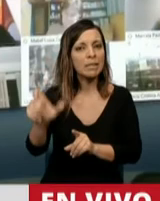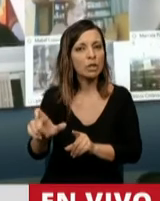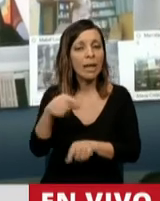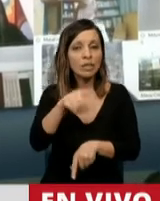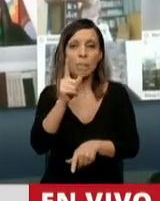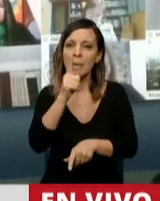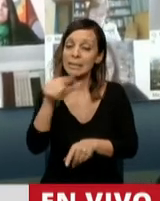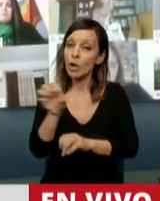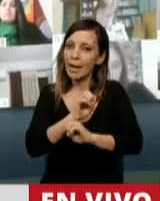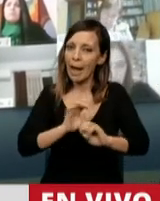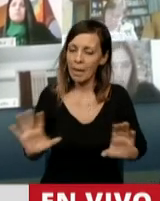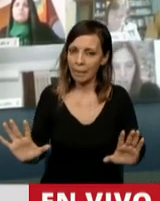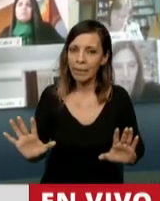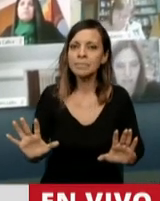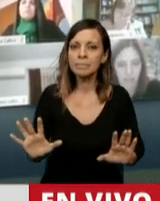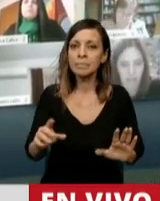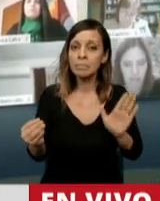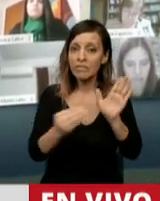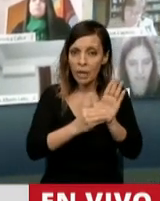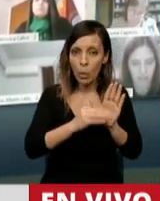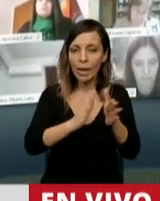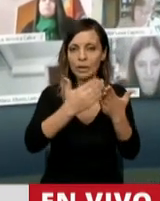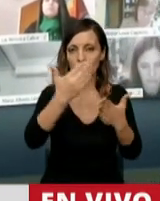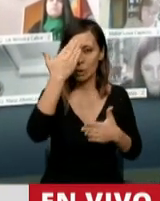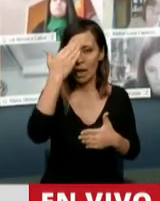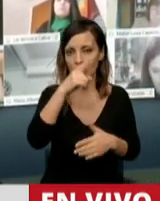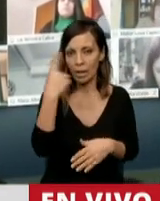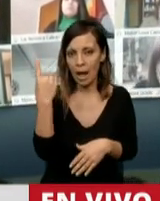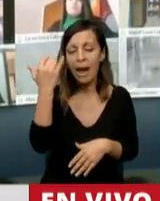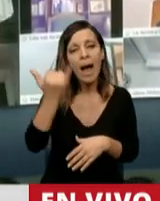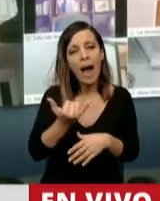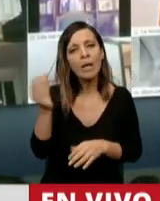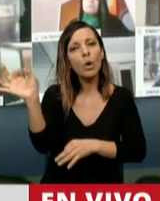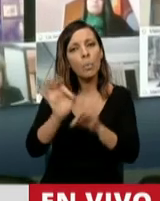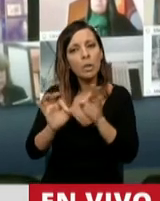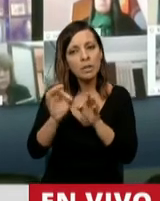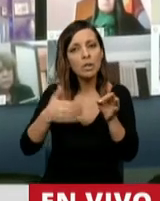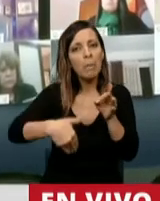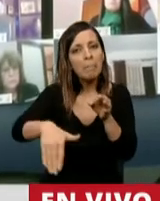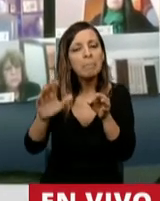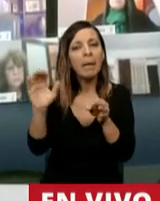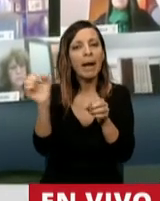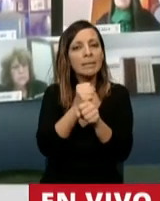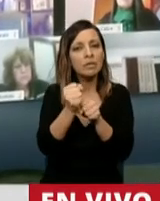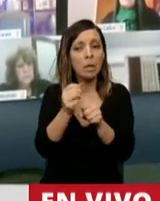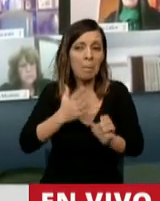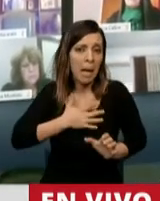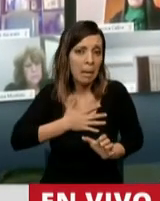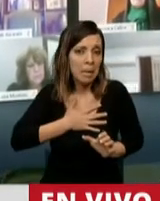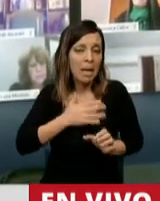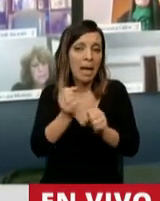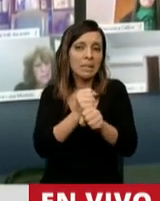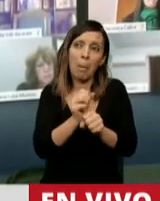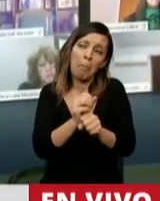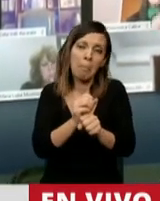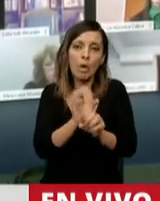absoluta gravedad. Está marcado por la Constitución Nacional, hay un proyecto para sancionar, para mí una sanción es menor, sino que